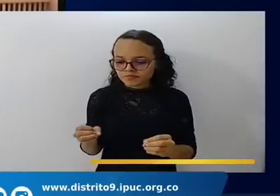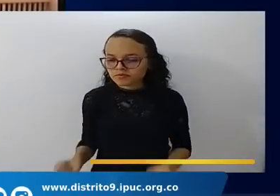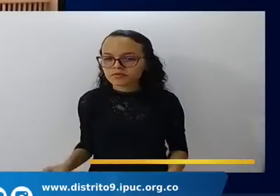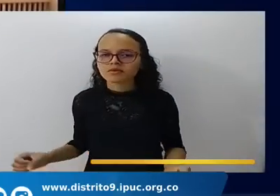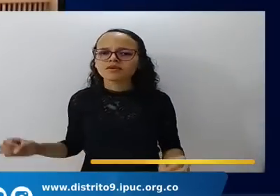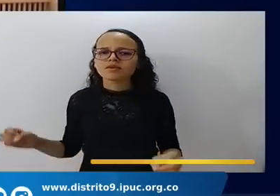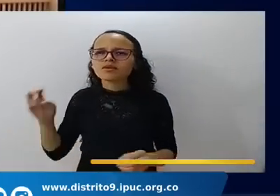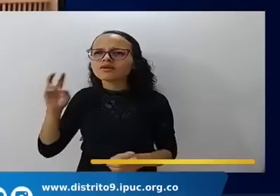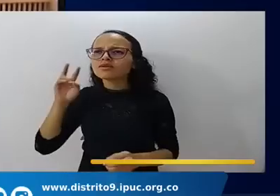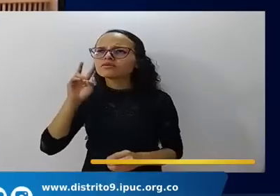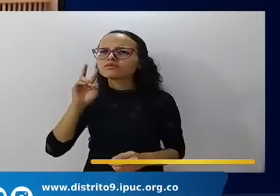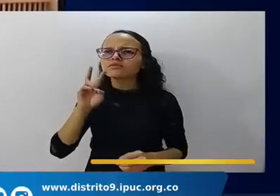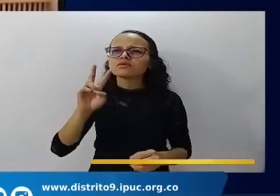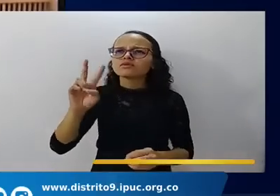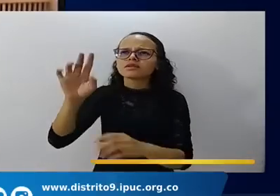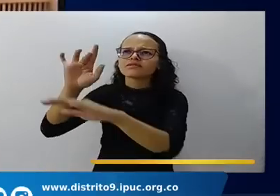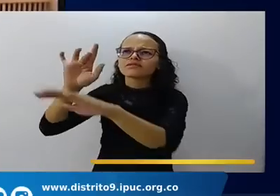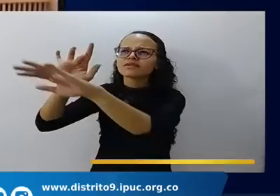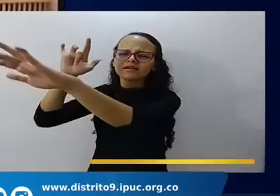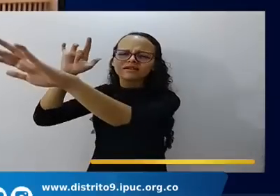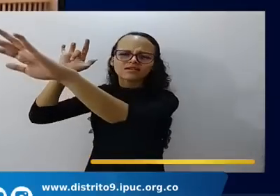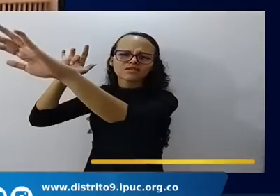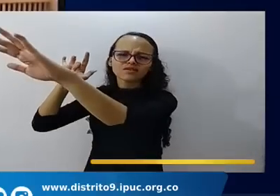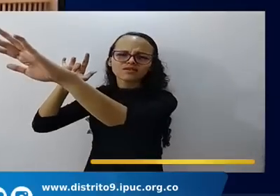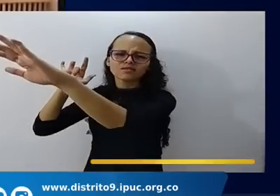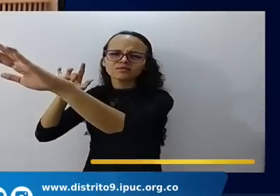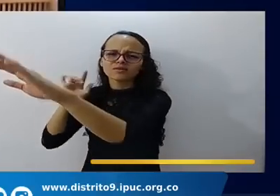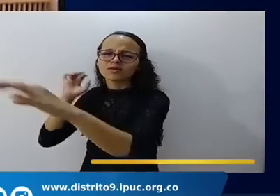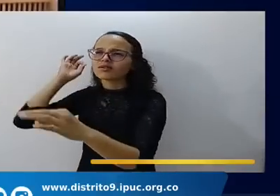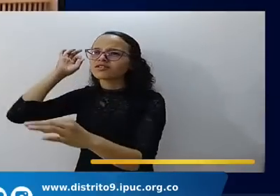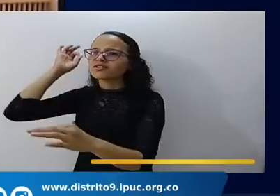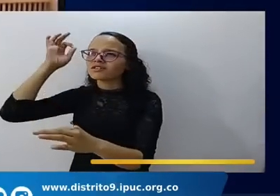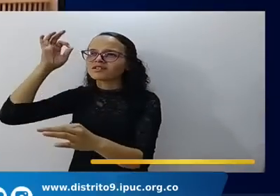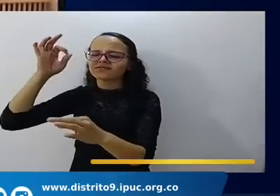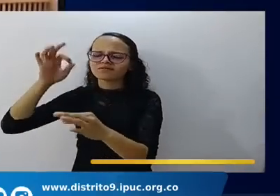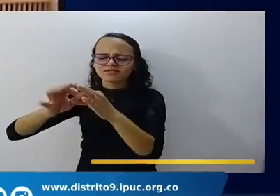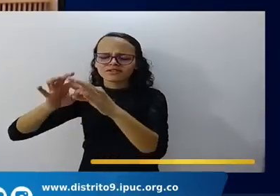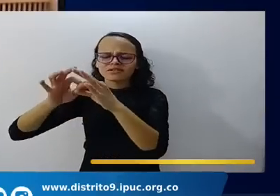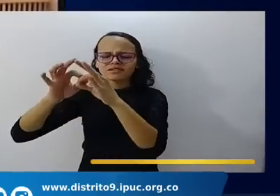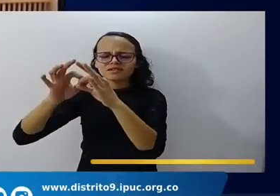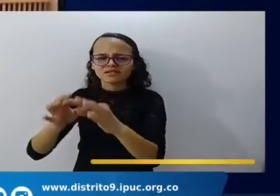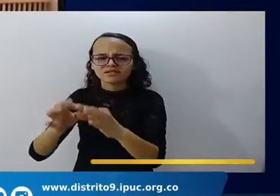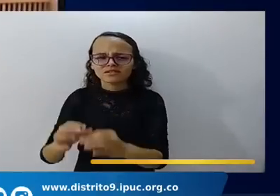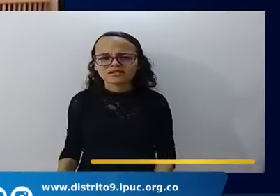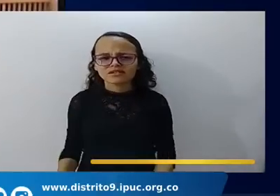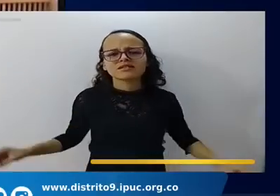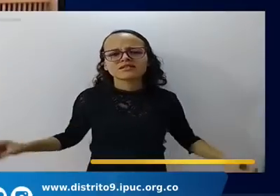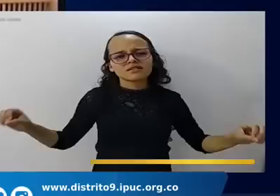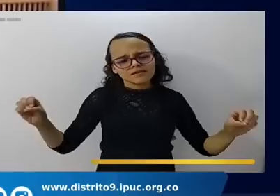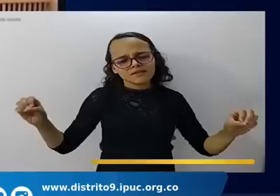fe yo te veo por la fe